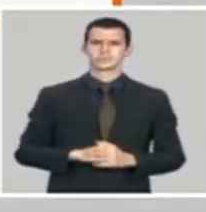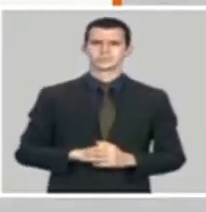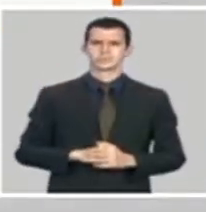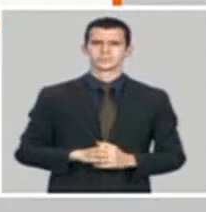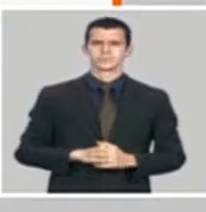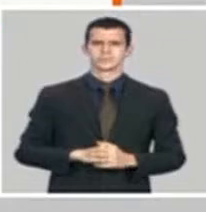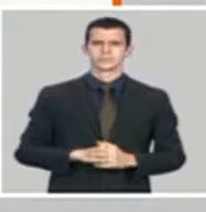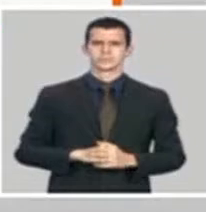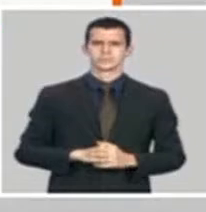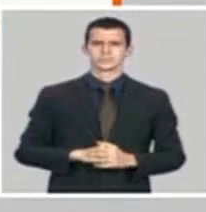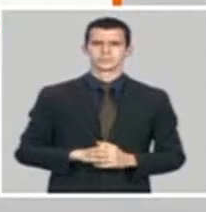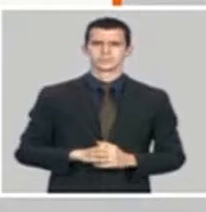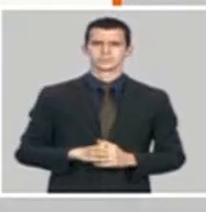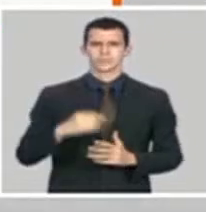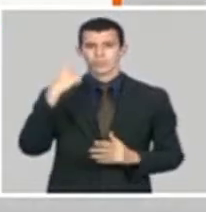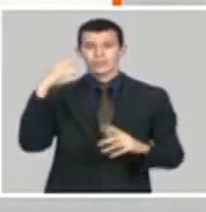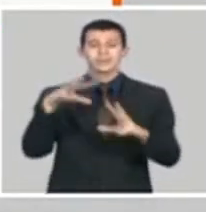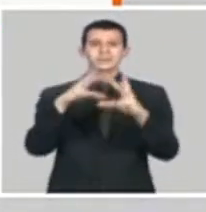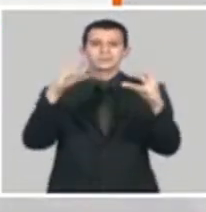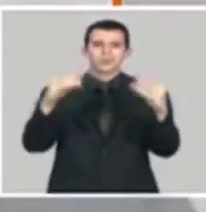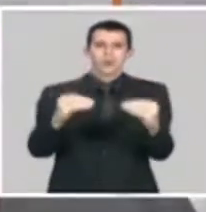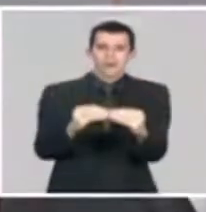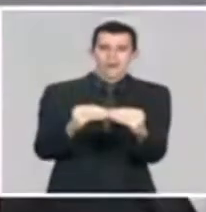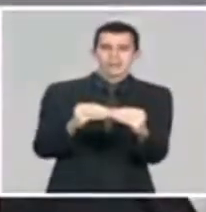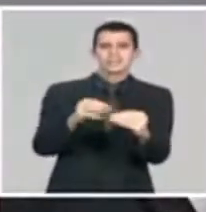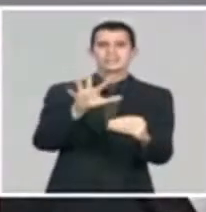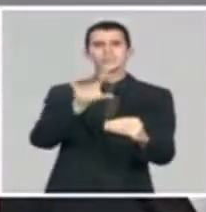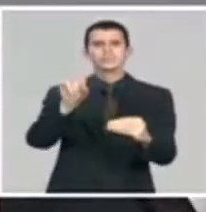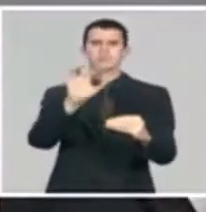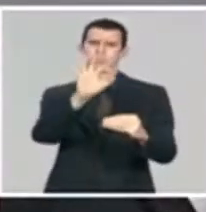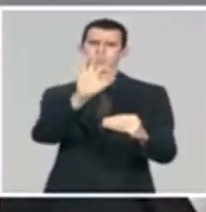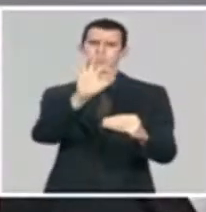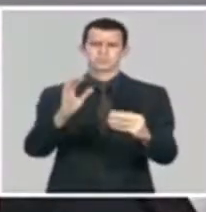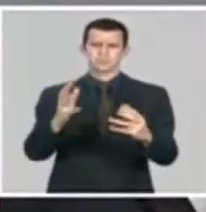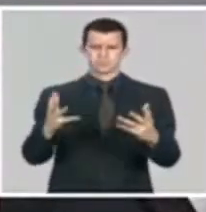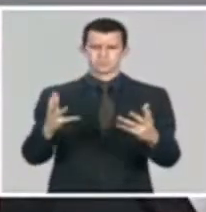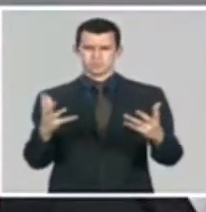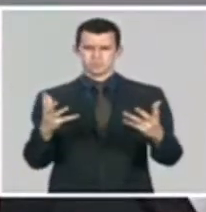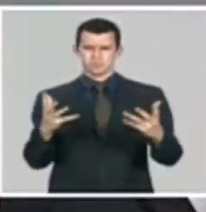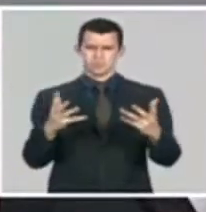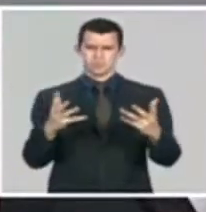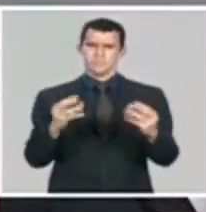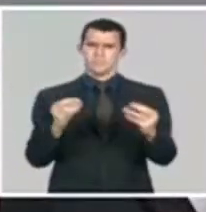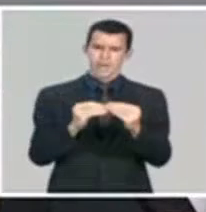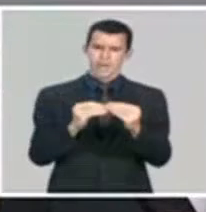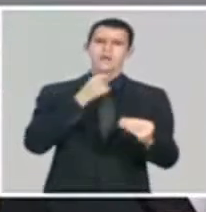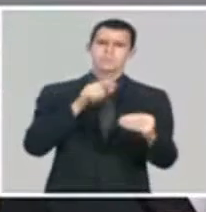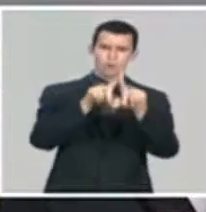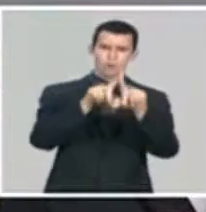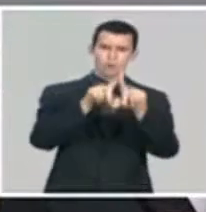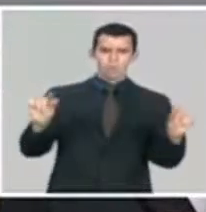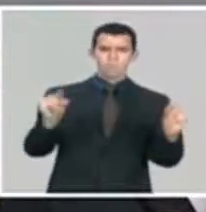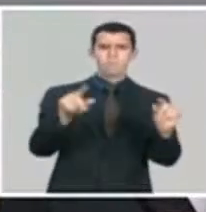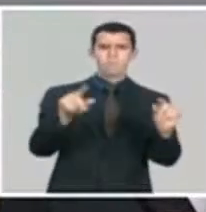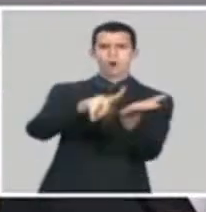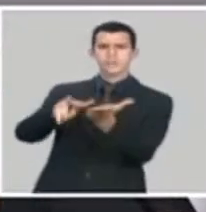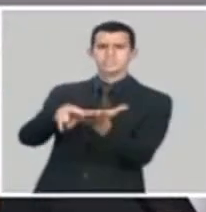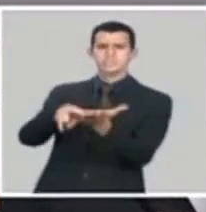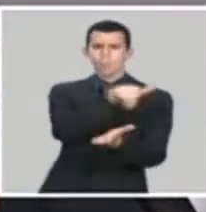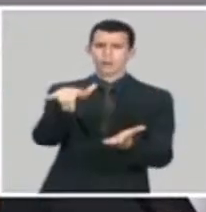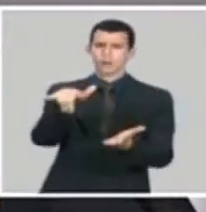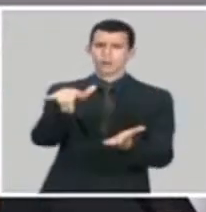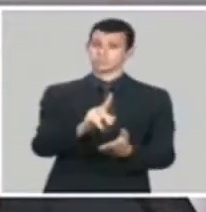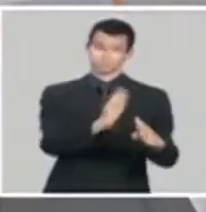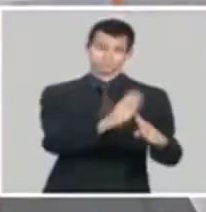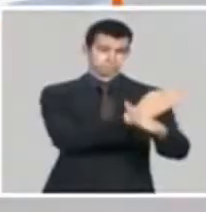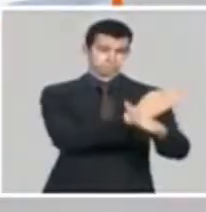distribuye espacialmente en el país. Y entonces, si vemos la lluvia de noviembre a diciembre, el país está al